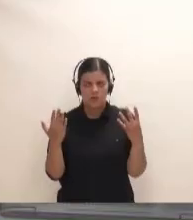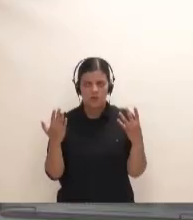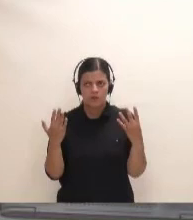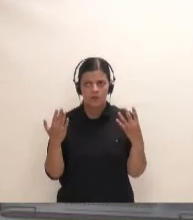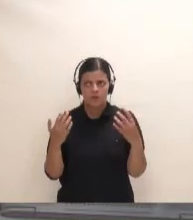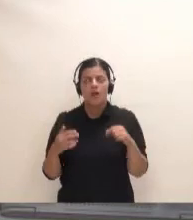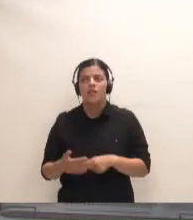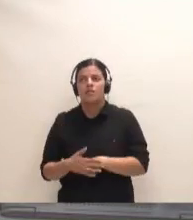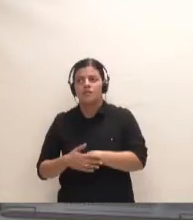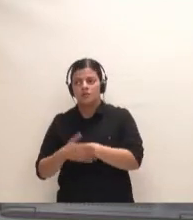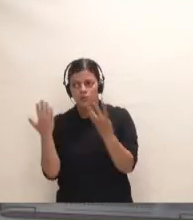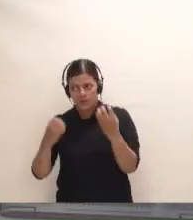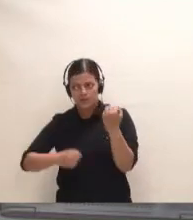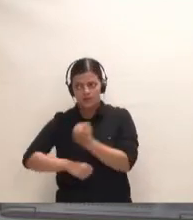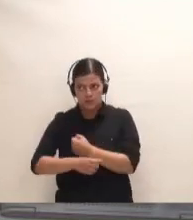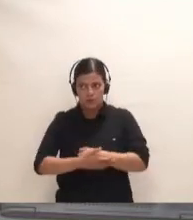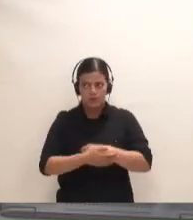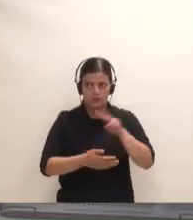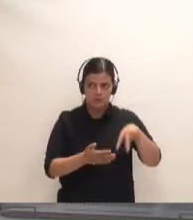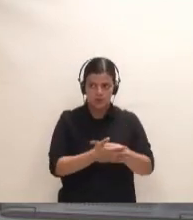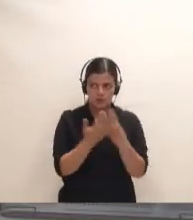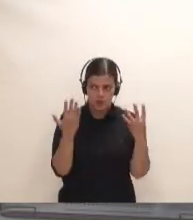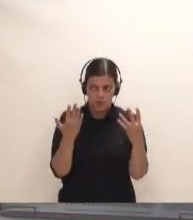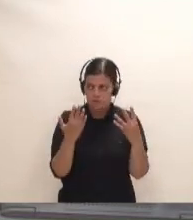19 de diciembre de 2019, la DIA no estaba caducada.